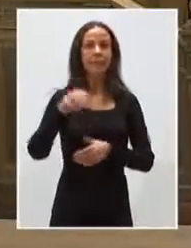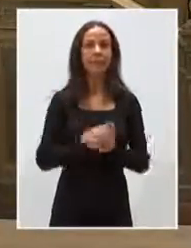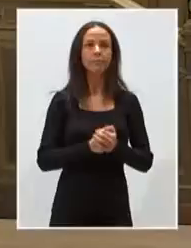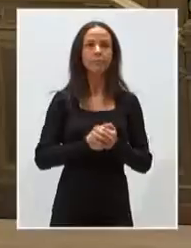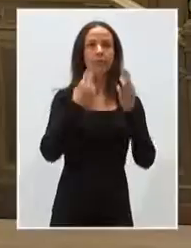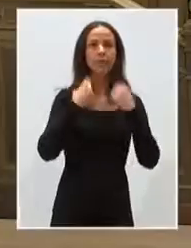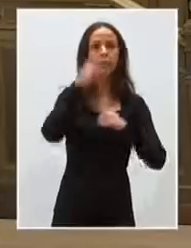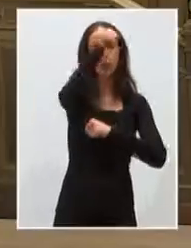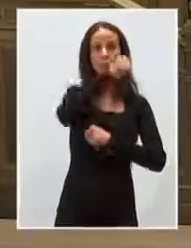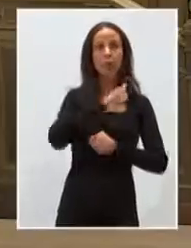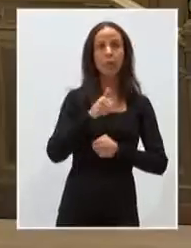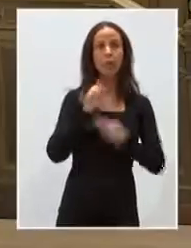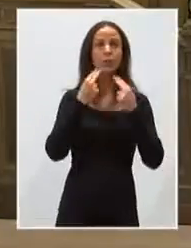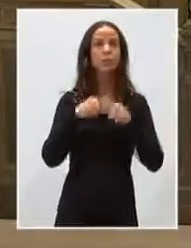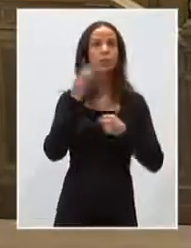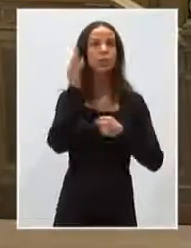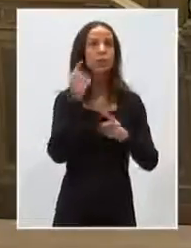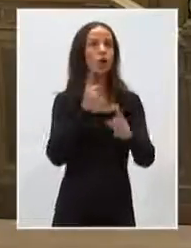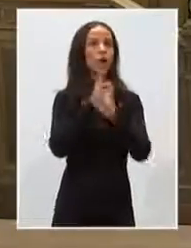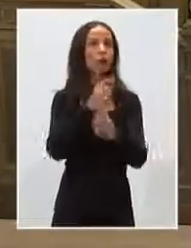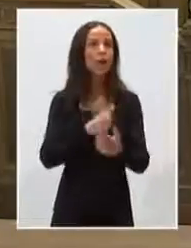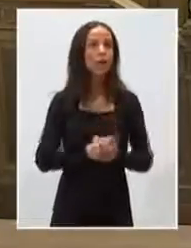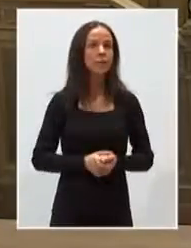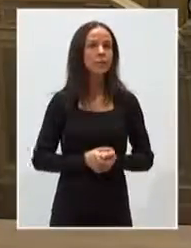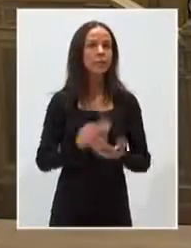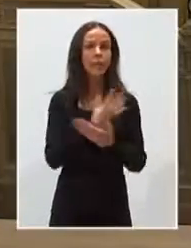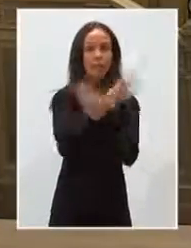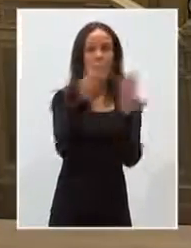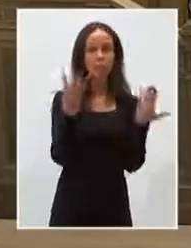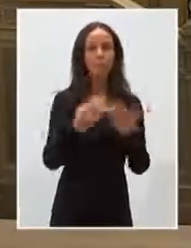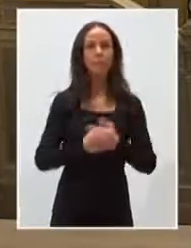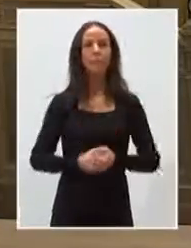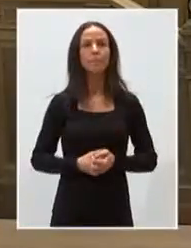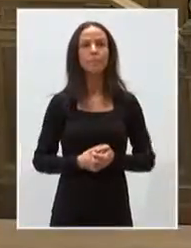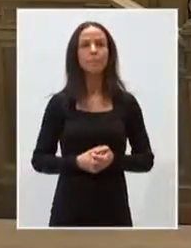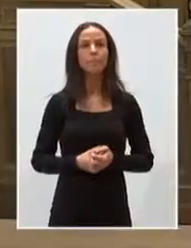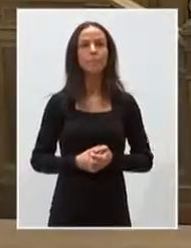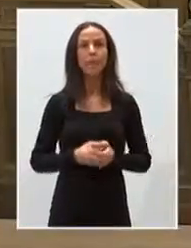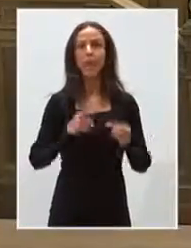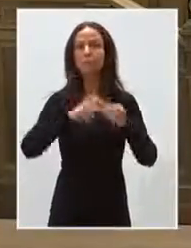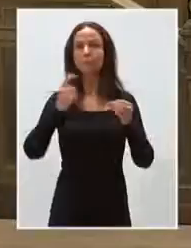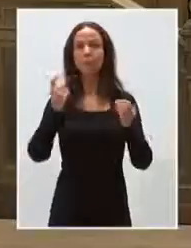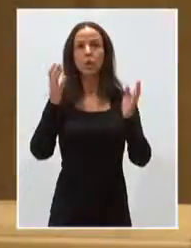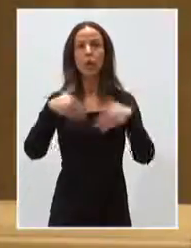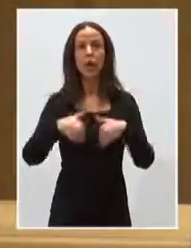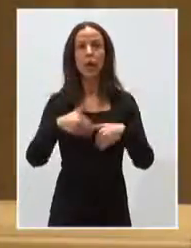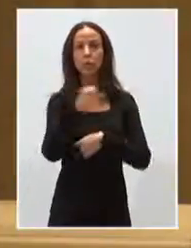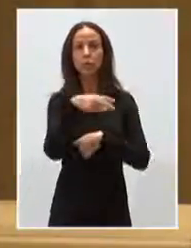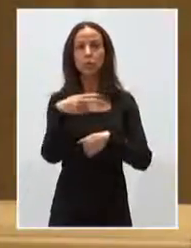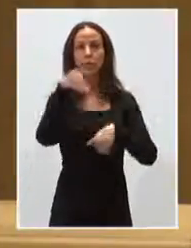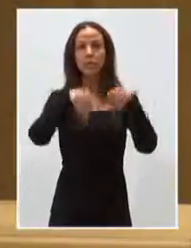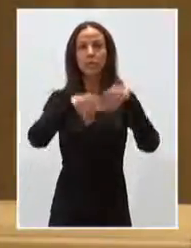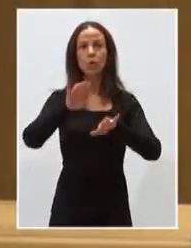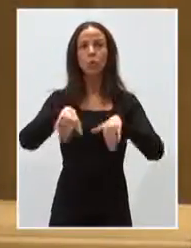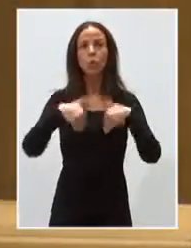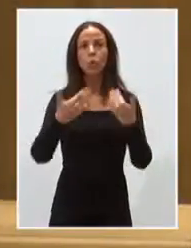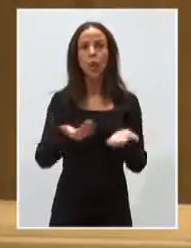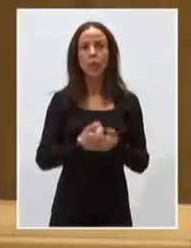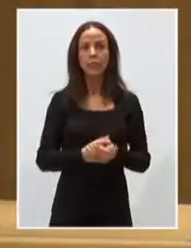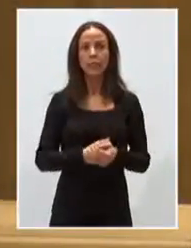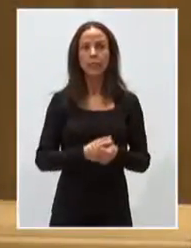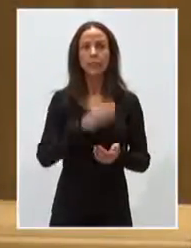Diputadas y diputados que votan en contra. Diez. Y nueve. No hay abstenciones. El resultado de la votación es el siguiente.